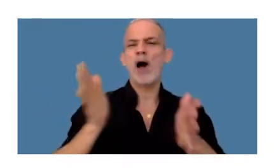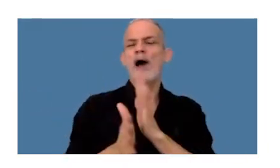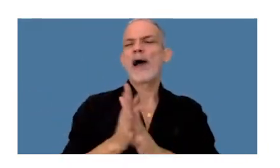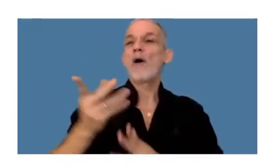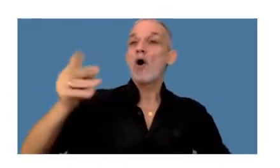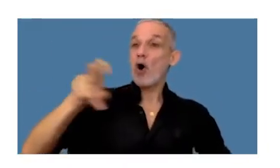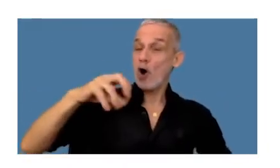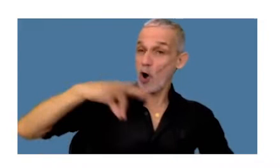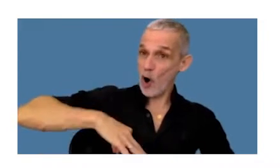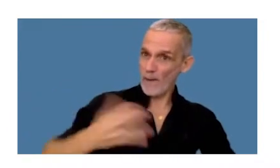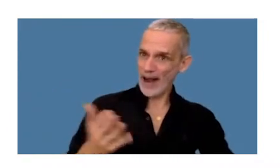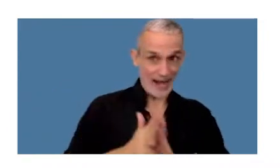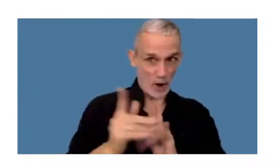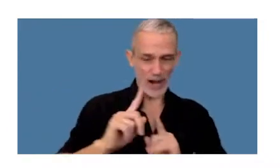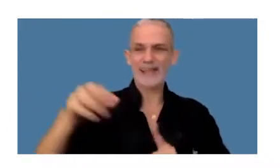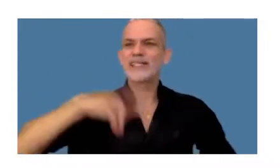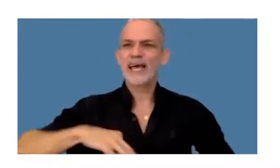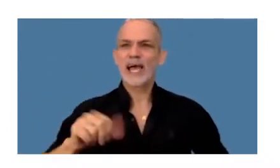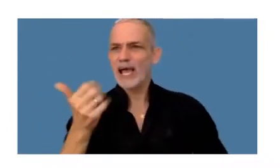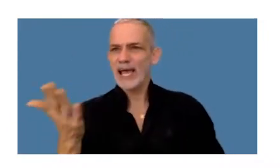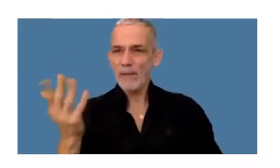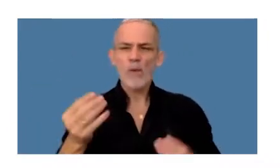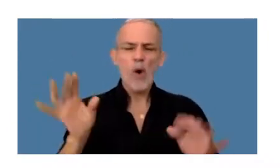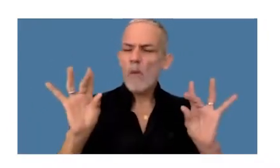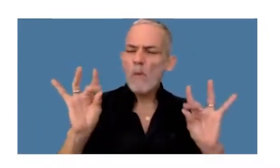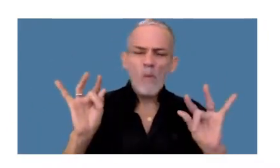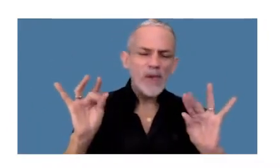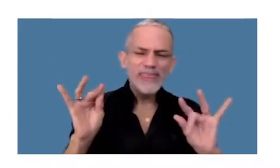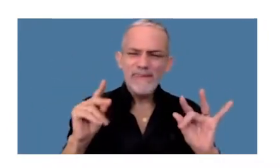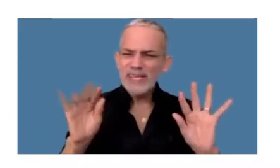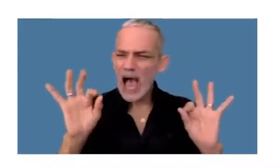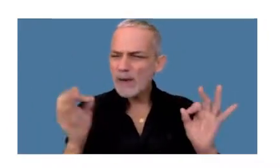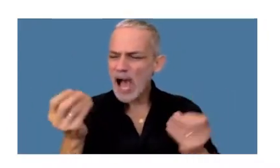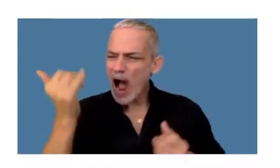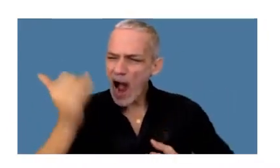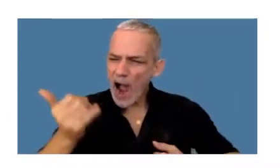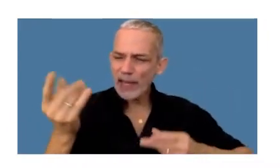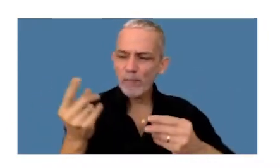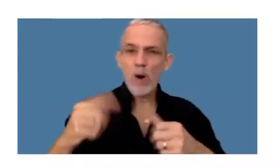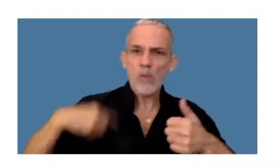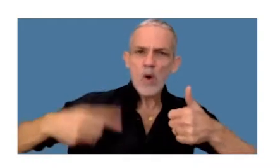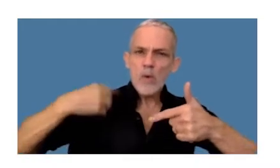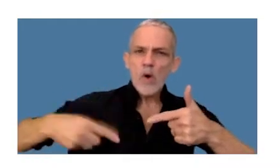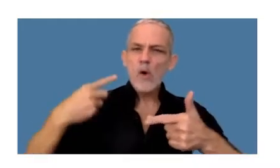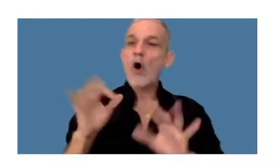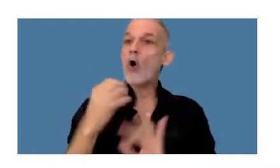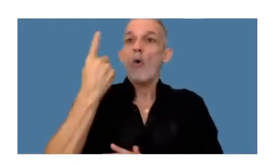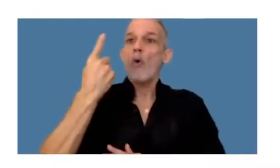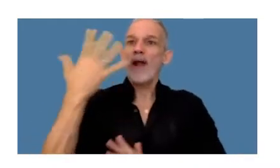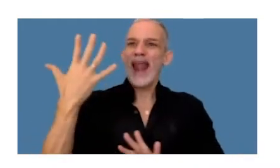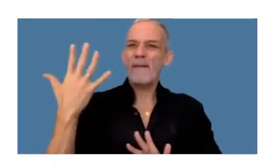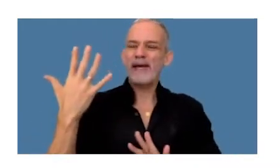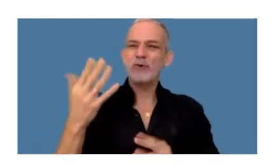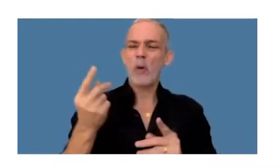sin embargo es extraordinariamente complejo determinar si existe habitualidad o si solo se trata de unas